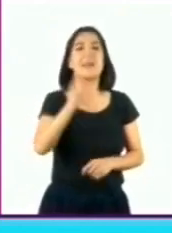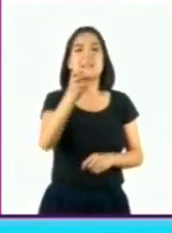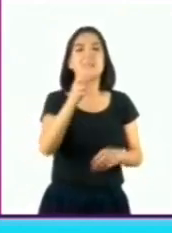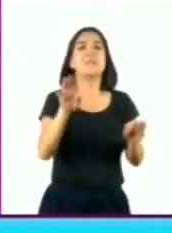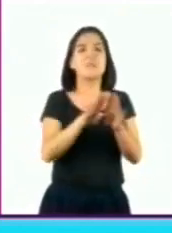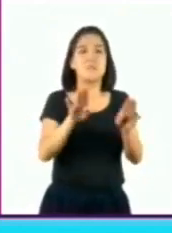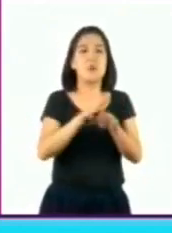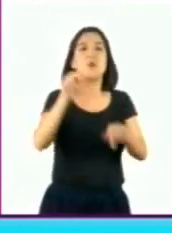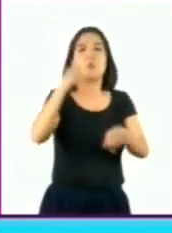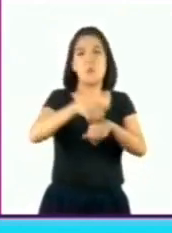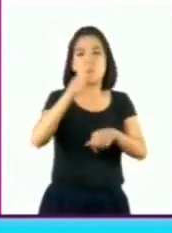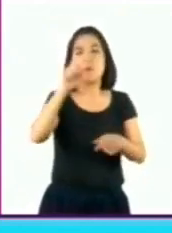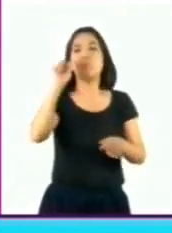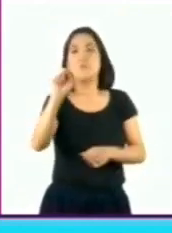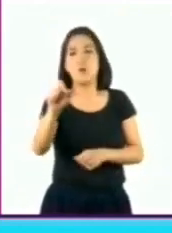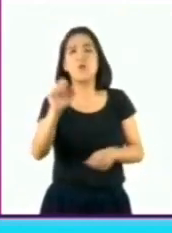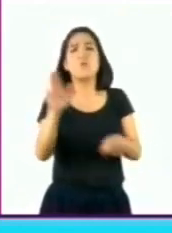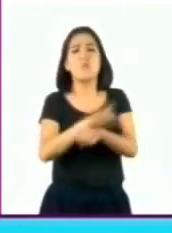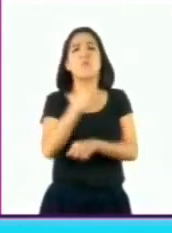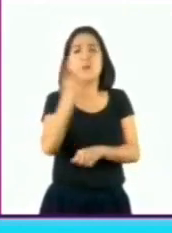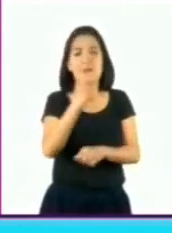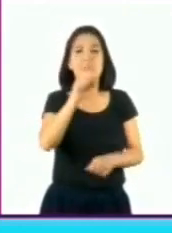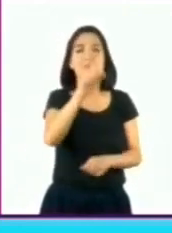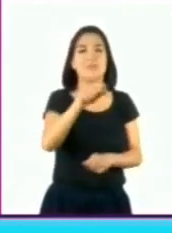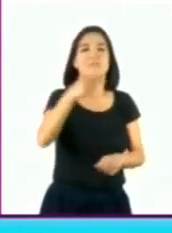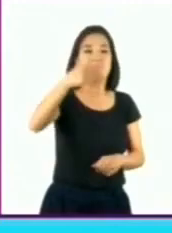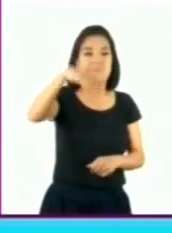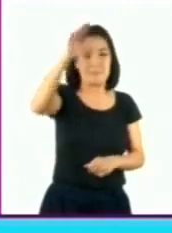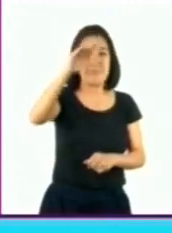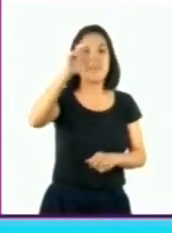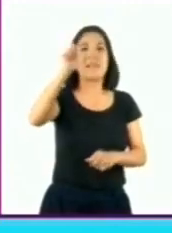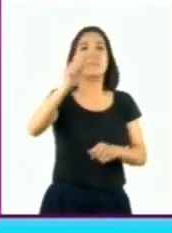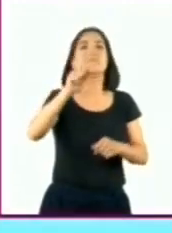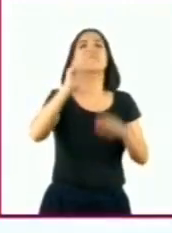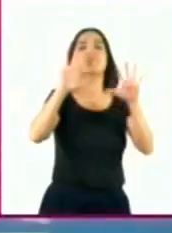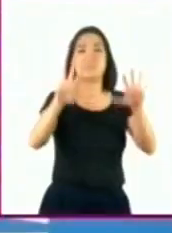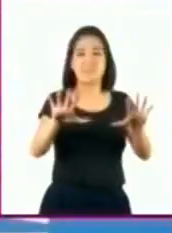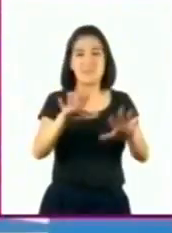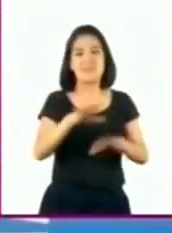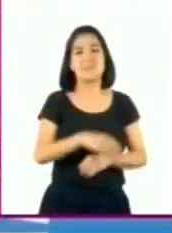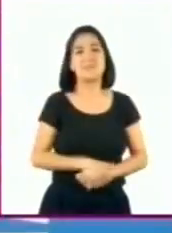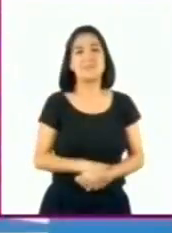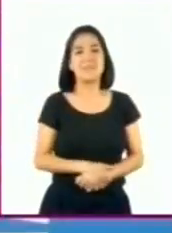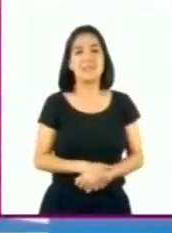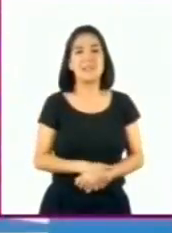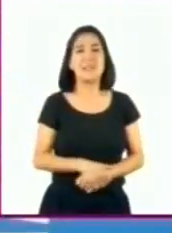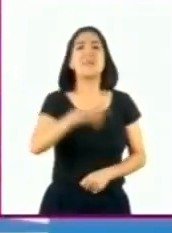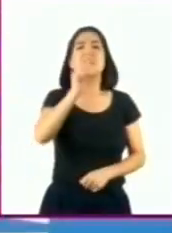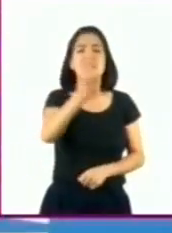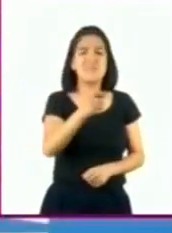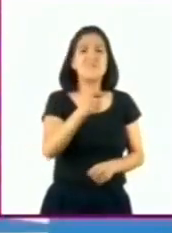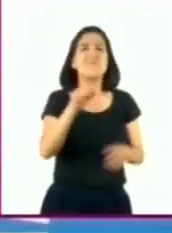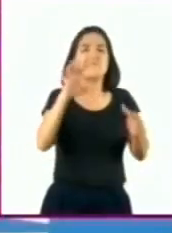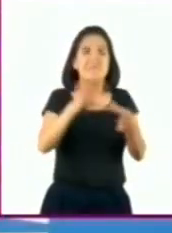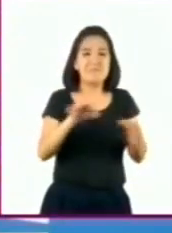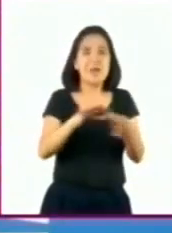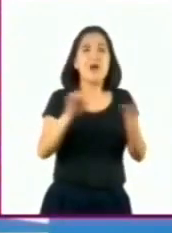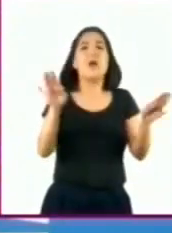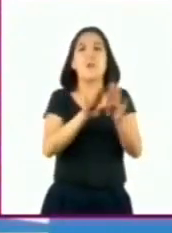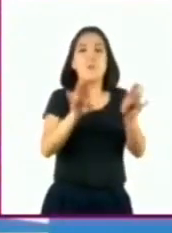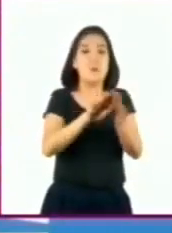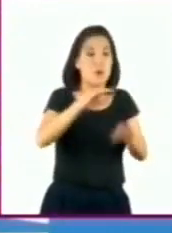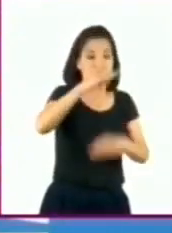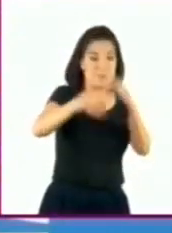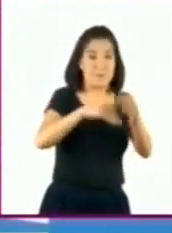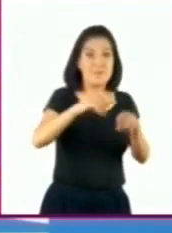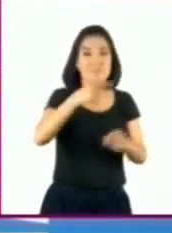fracción decimal porque el denominador es una potencia de 10. Esto quiere decir que todas las